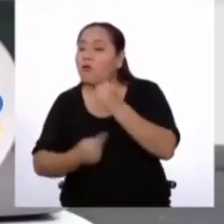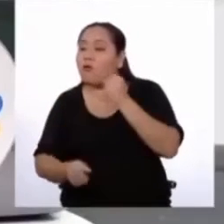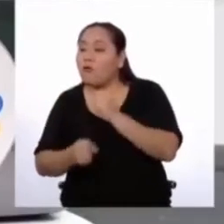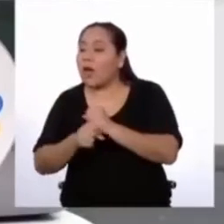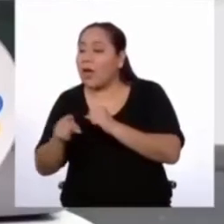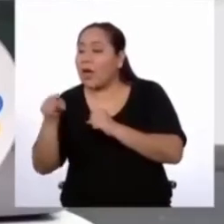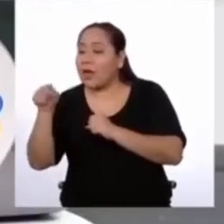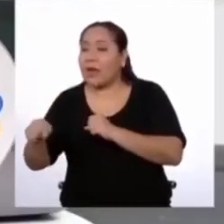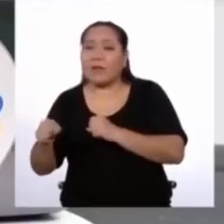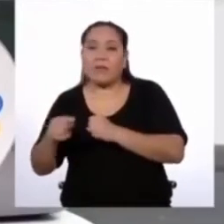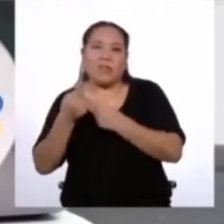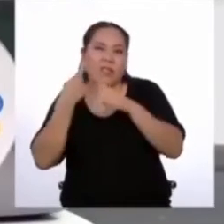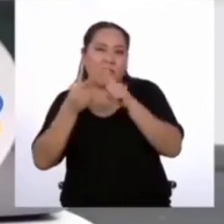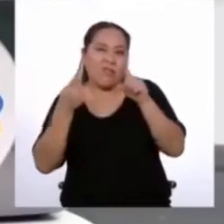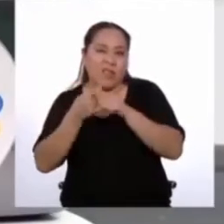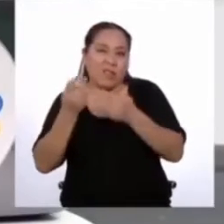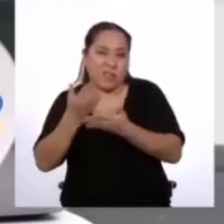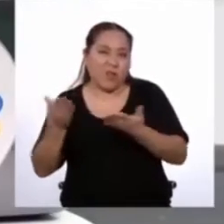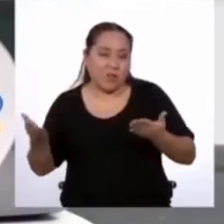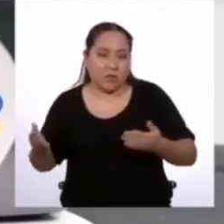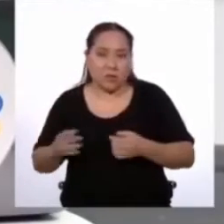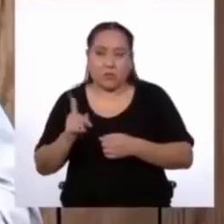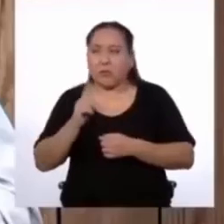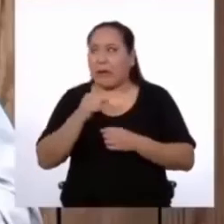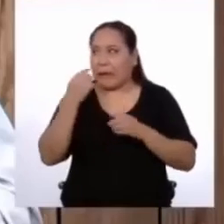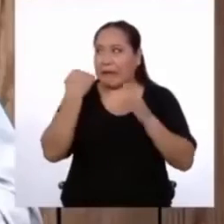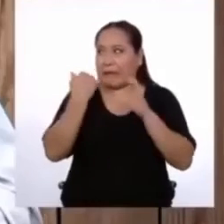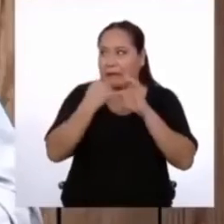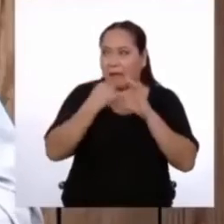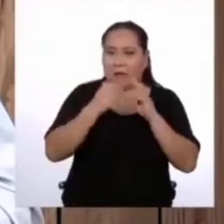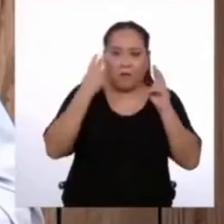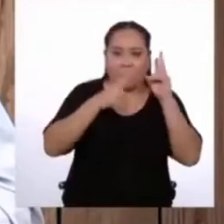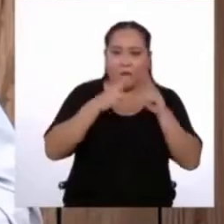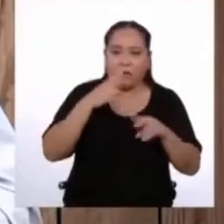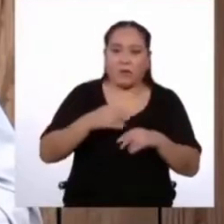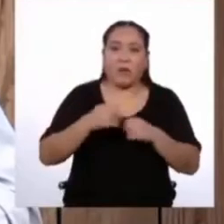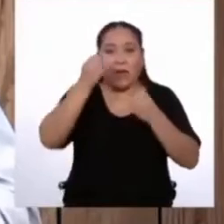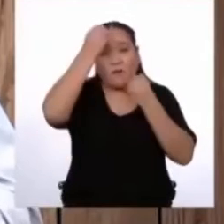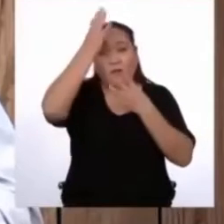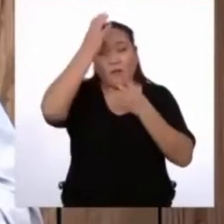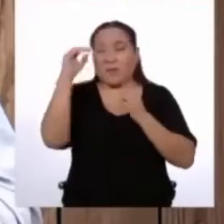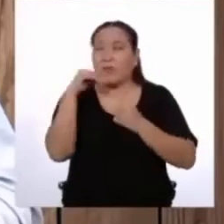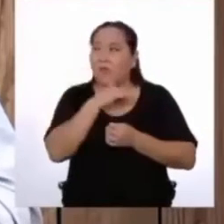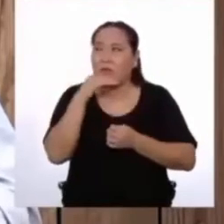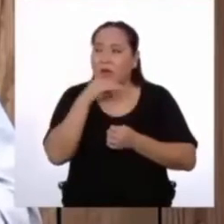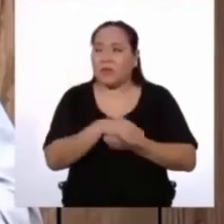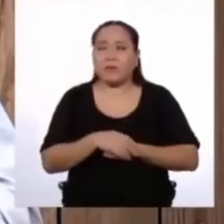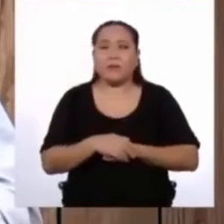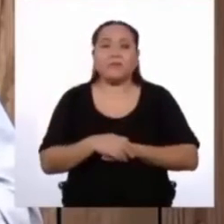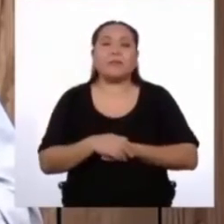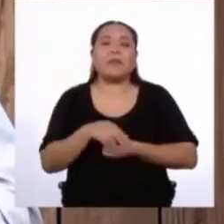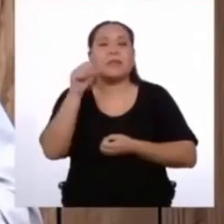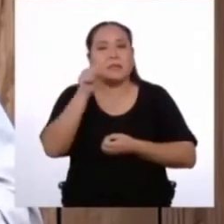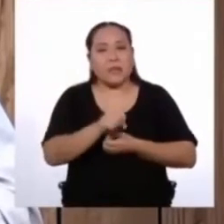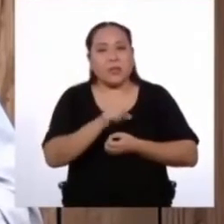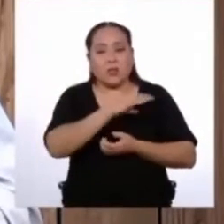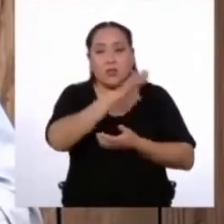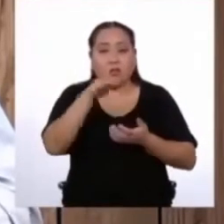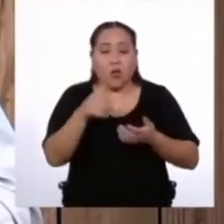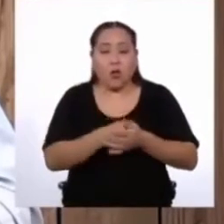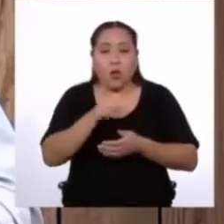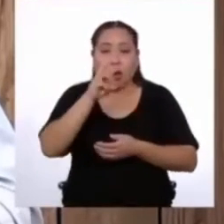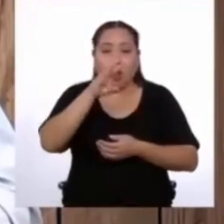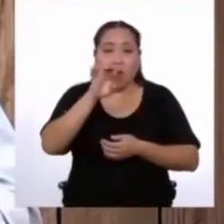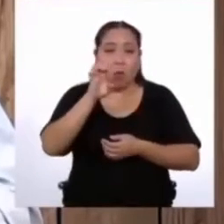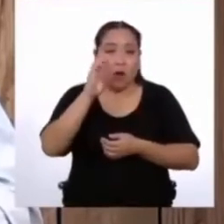¡Claro! Ahora en Internet se ve cada cosa. Lo que dices es verdad. Por un lado, no todas las páginas web son